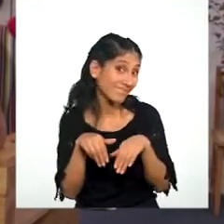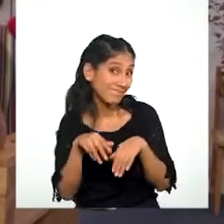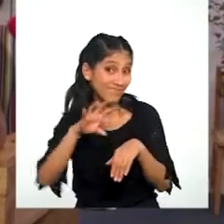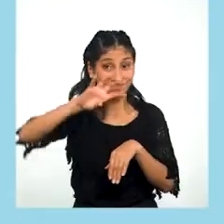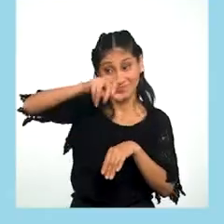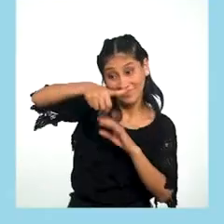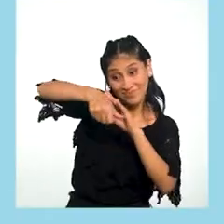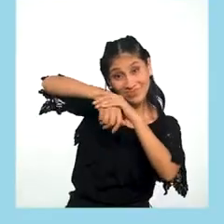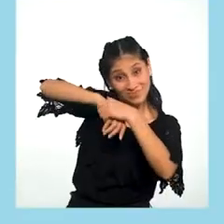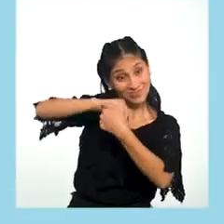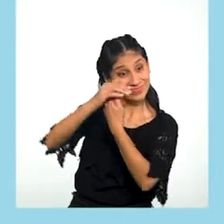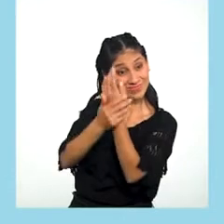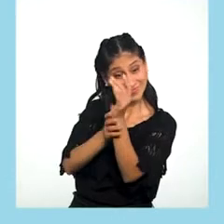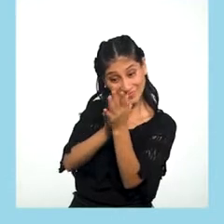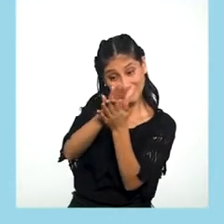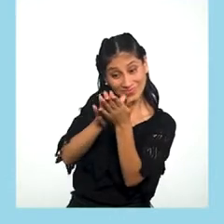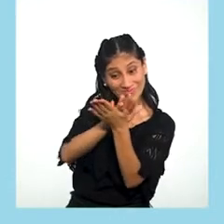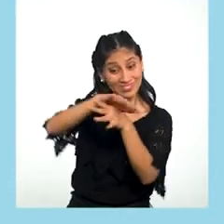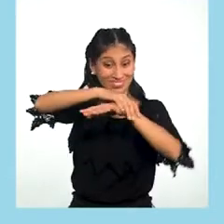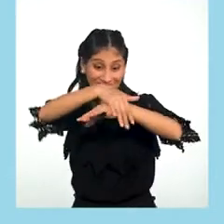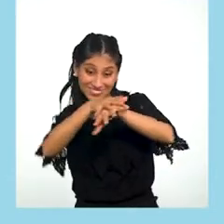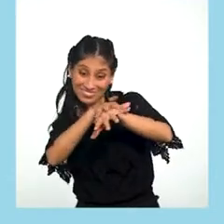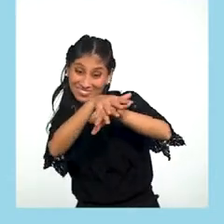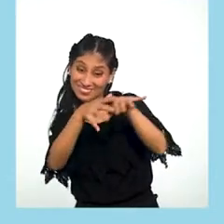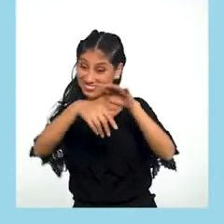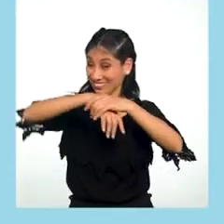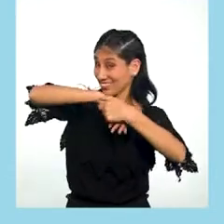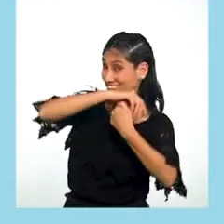Lavarnos las manos Con agua y jabón